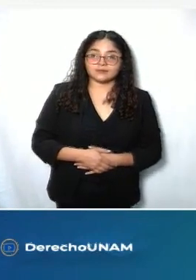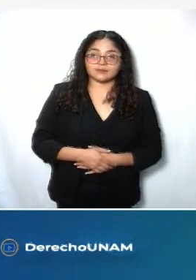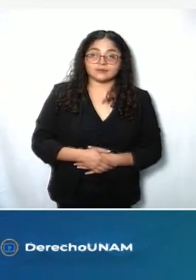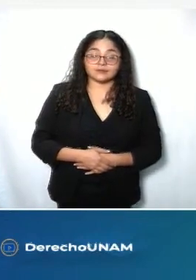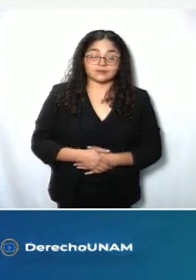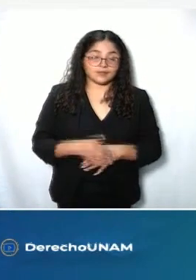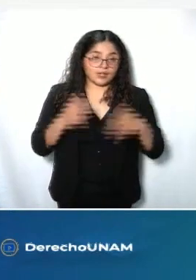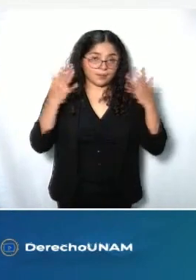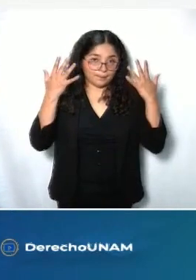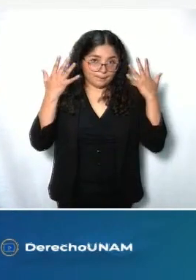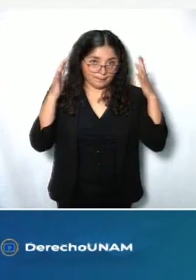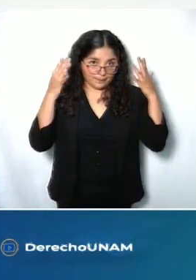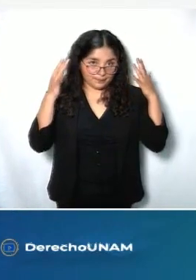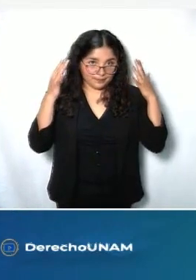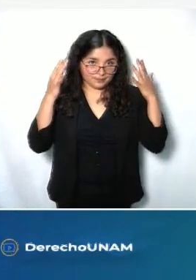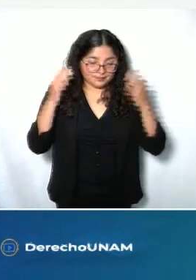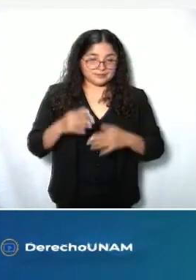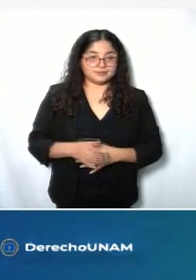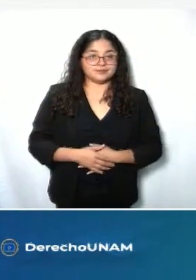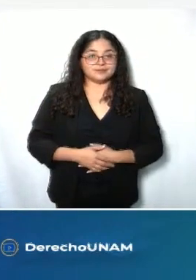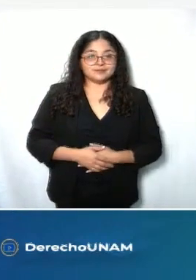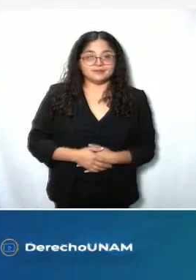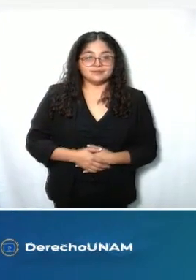les brindamos un fuerte aplauso